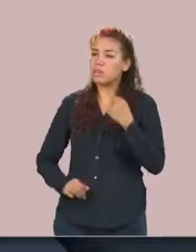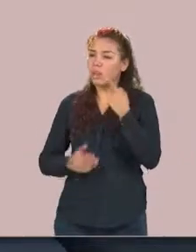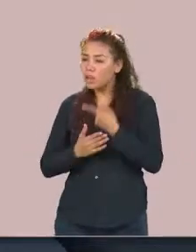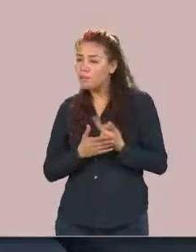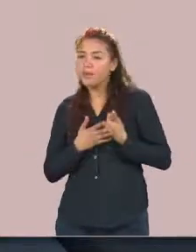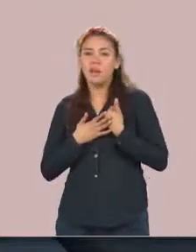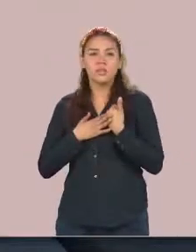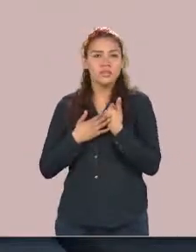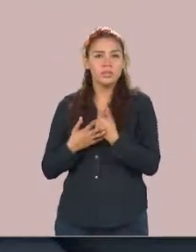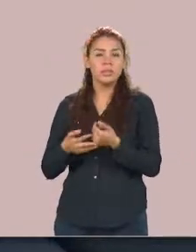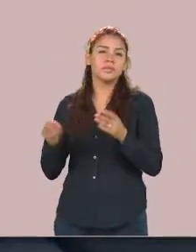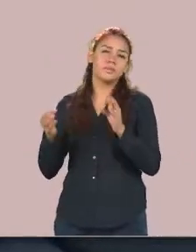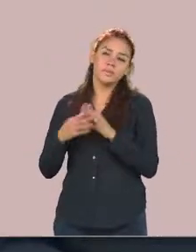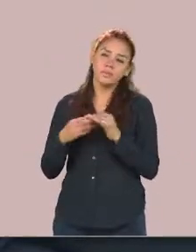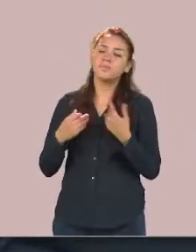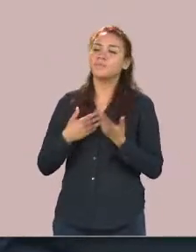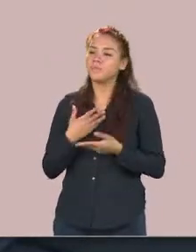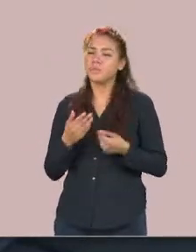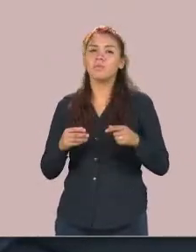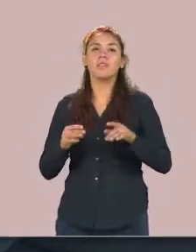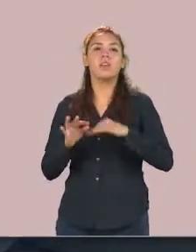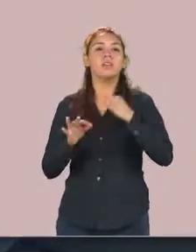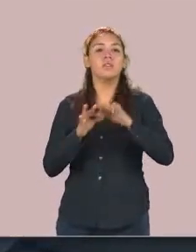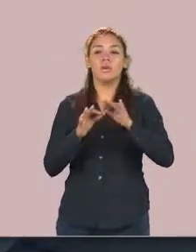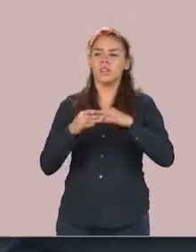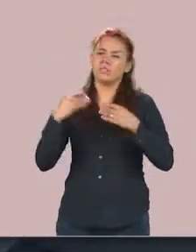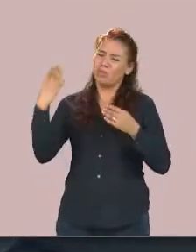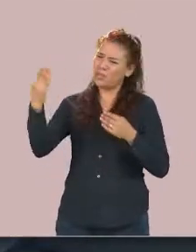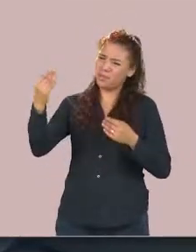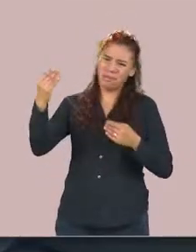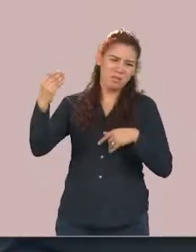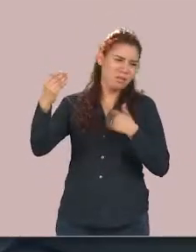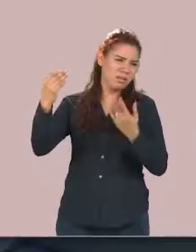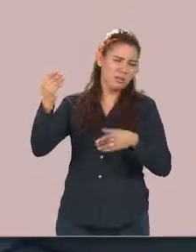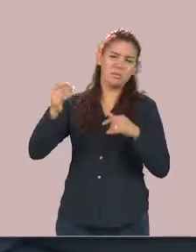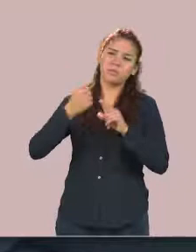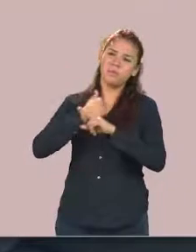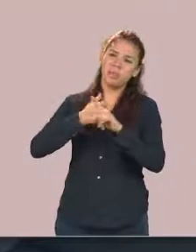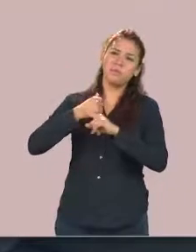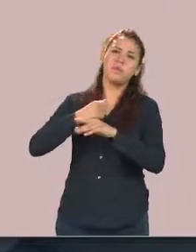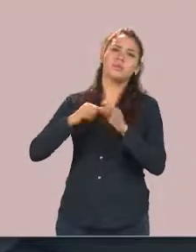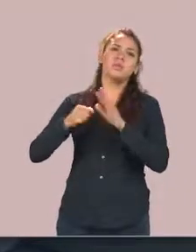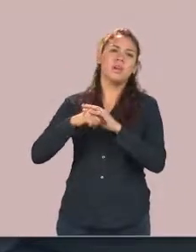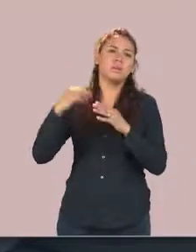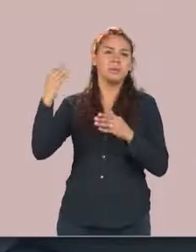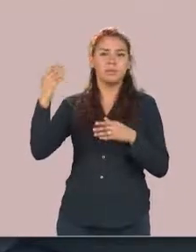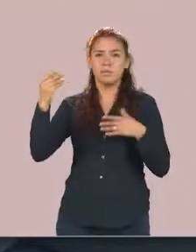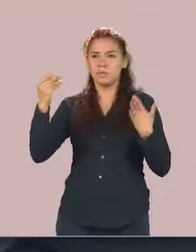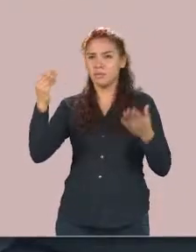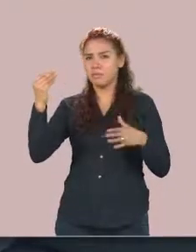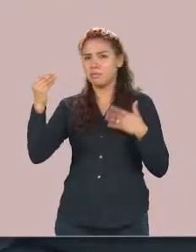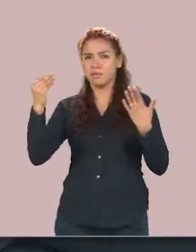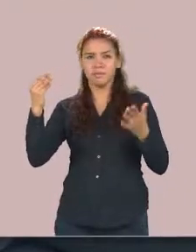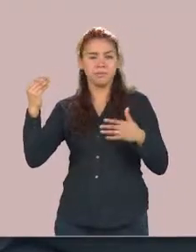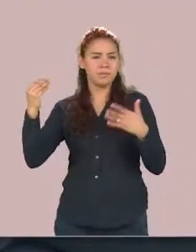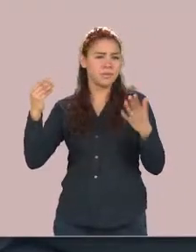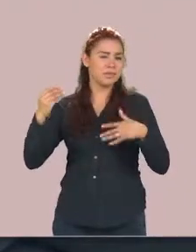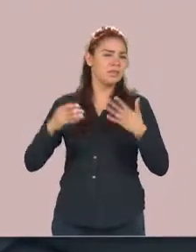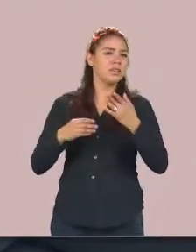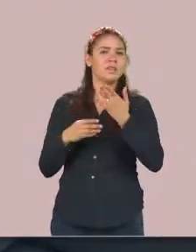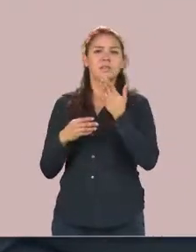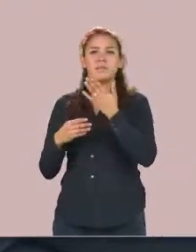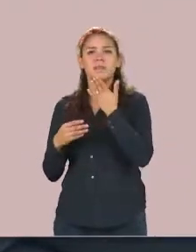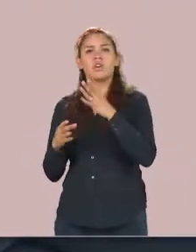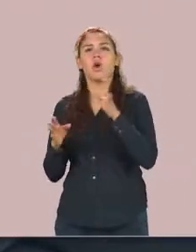en un momento dado dejar que hable de su problema dejar que exprese sus